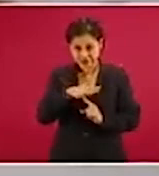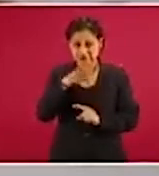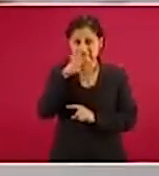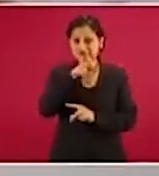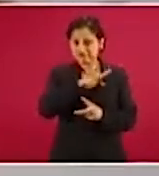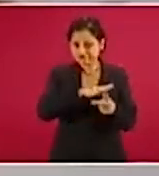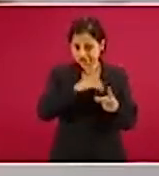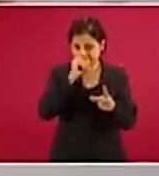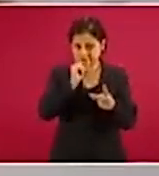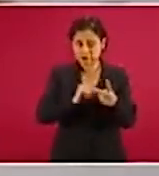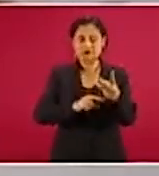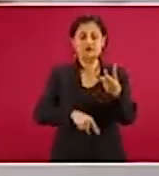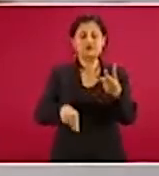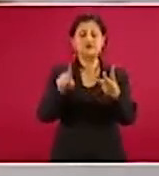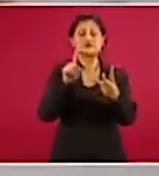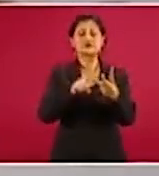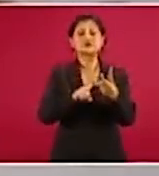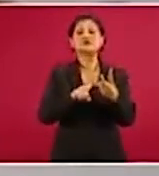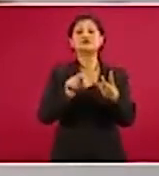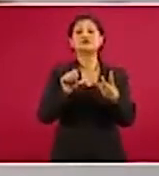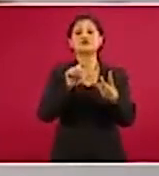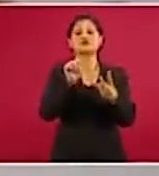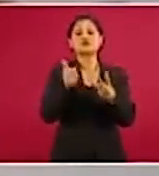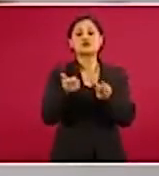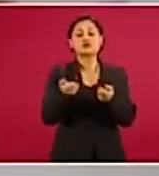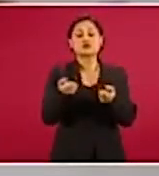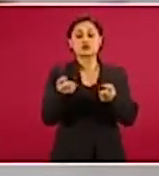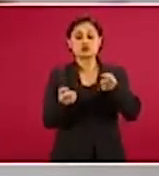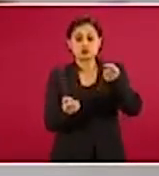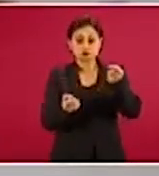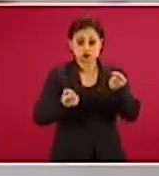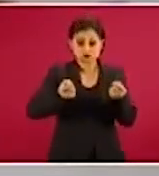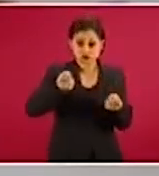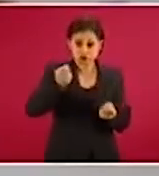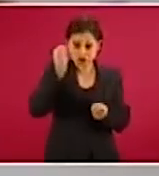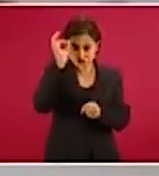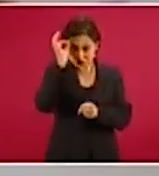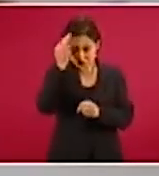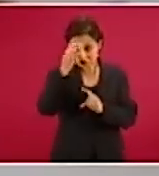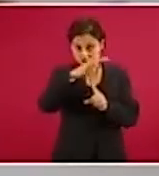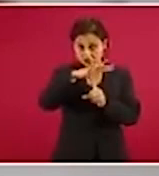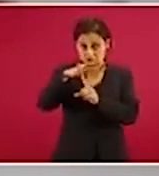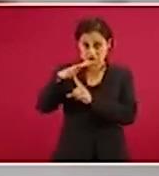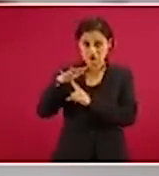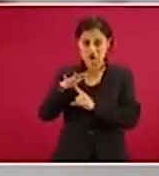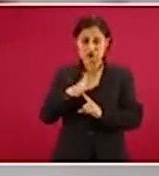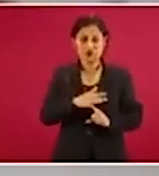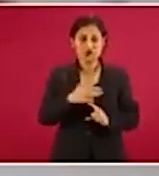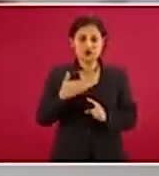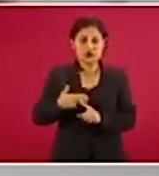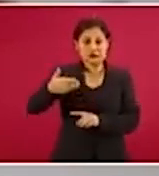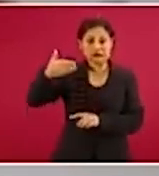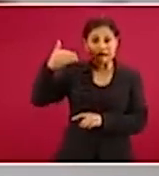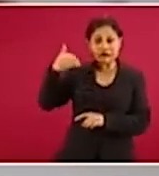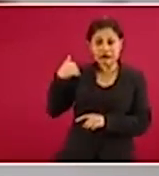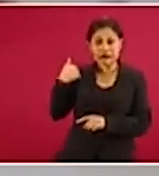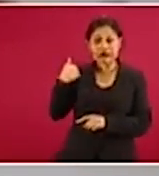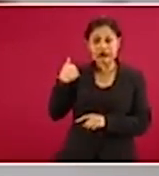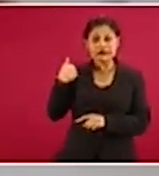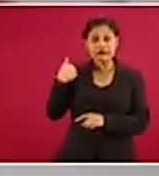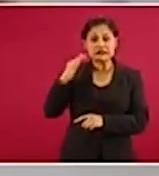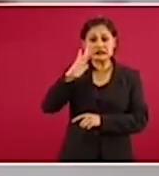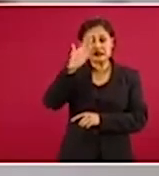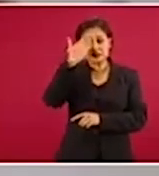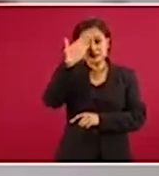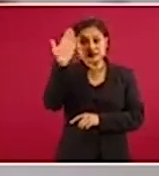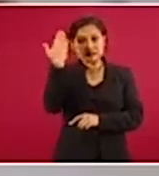inadecuada del taxi aéreo y de la tripulación de continuar realizando vuelos teniendo conocimiento de un mal